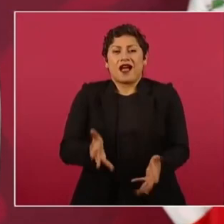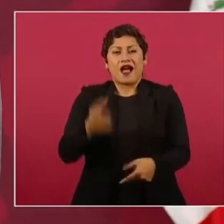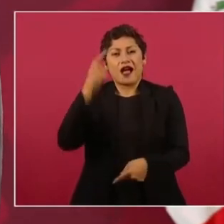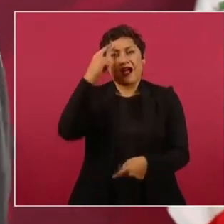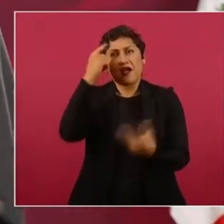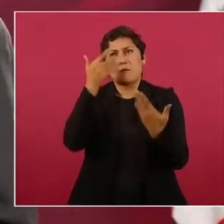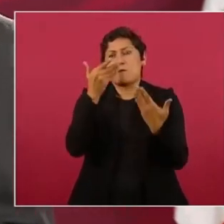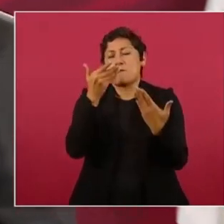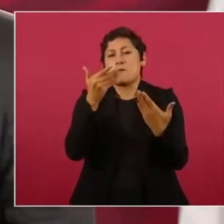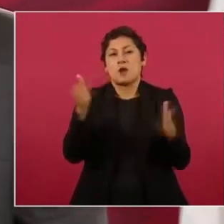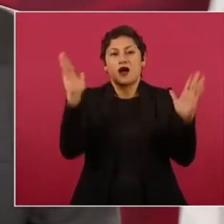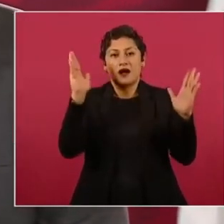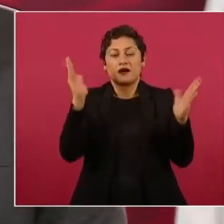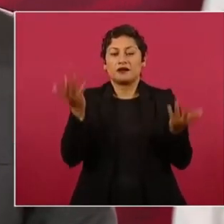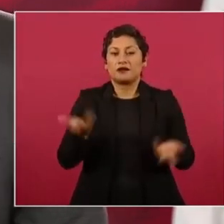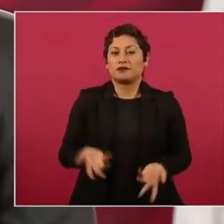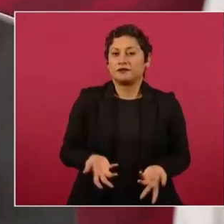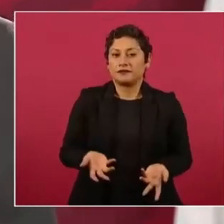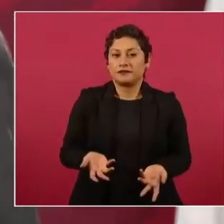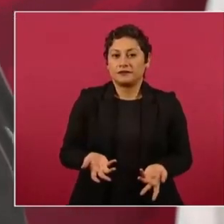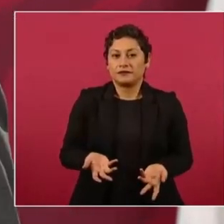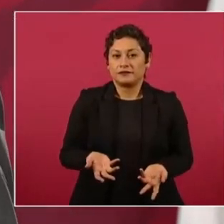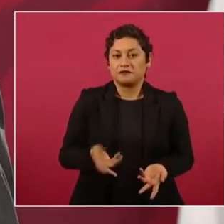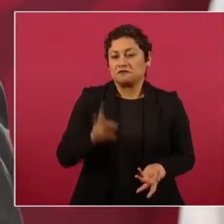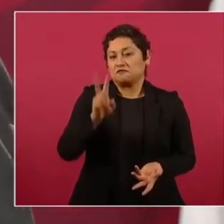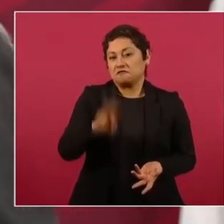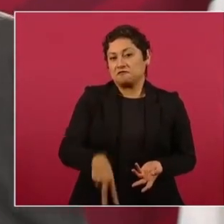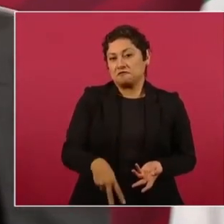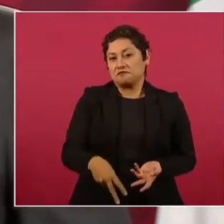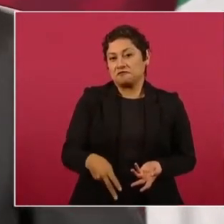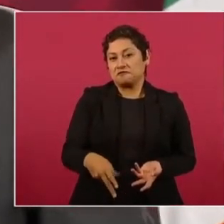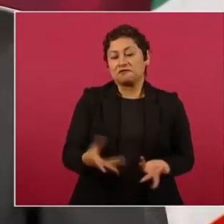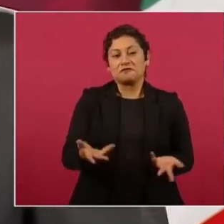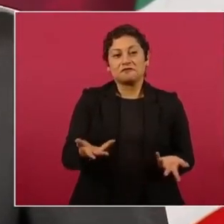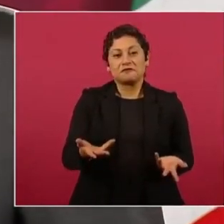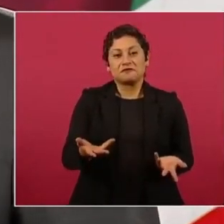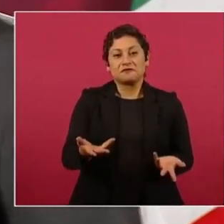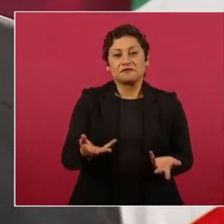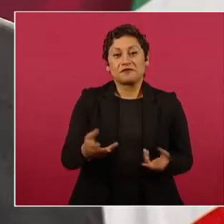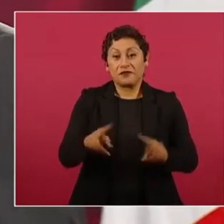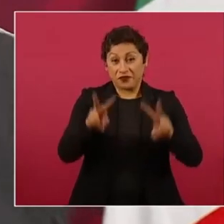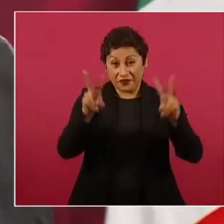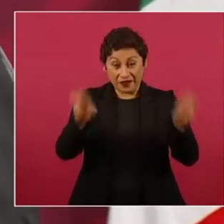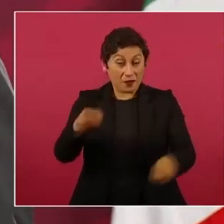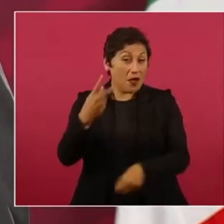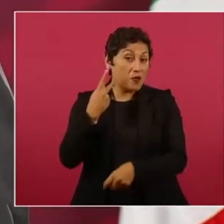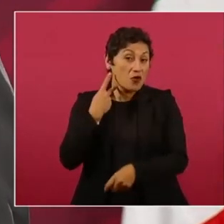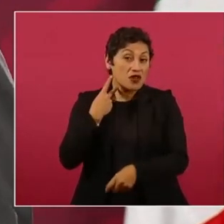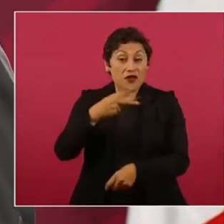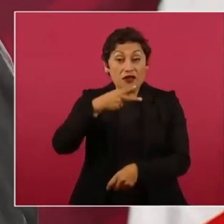no hay analfabetismo político,